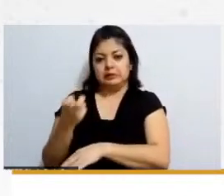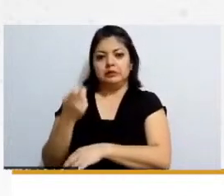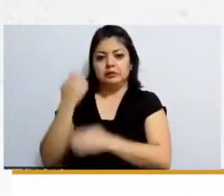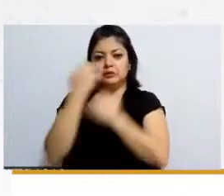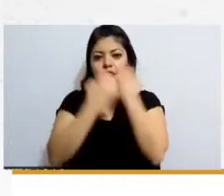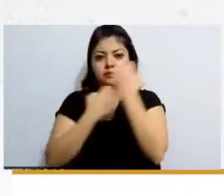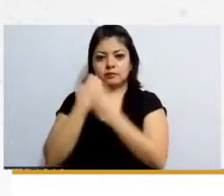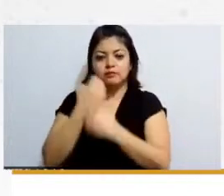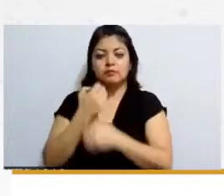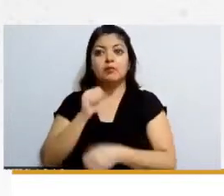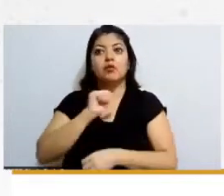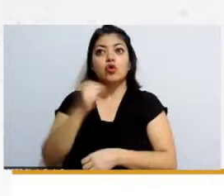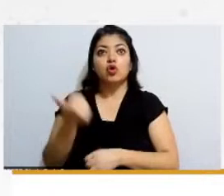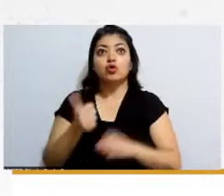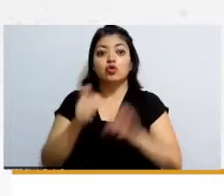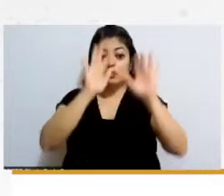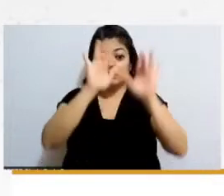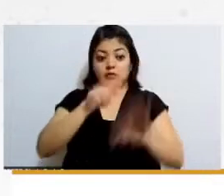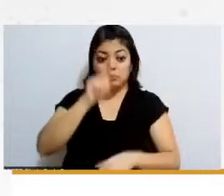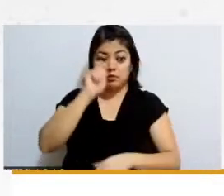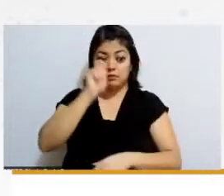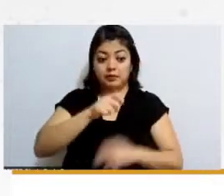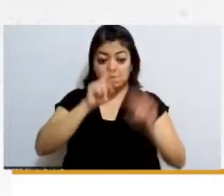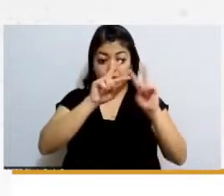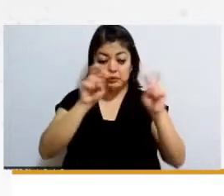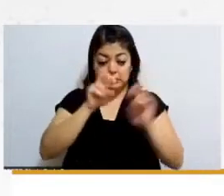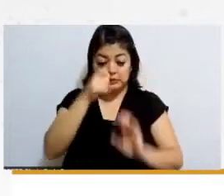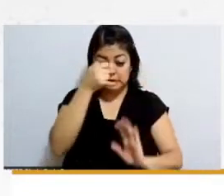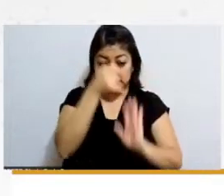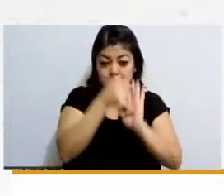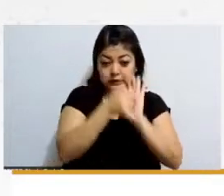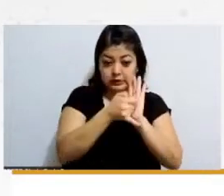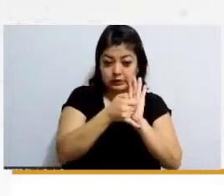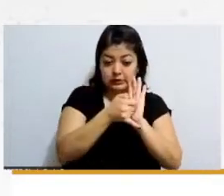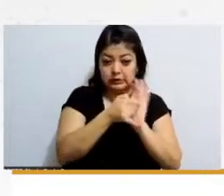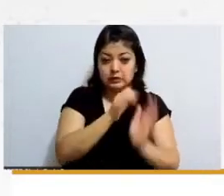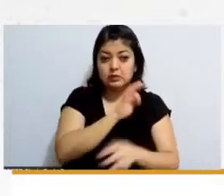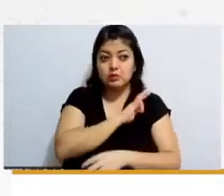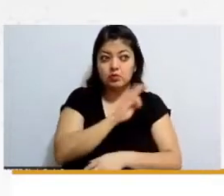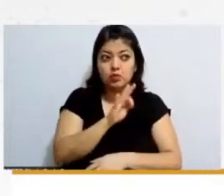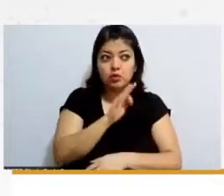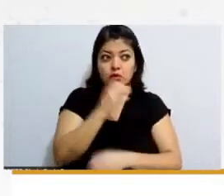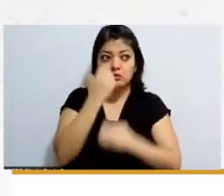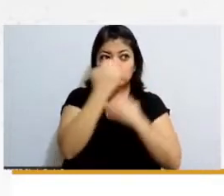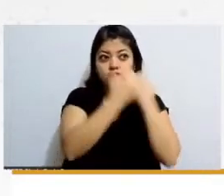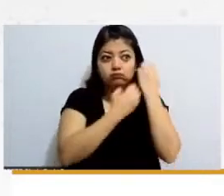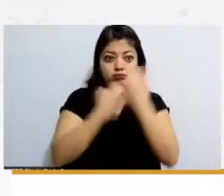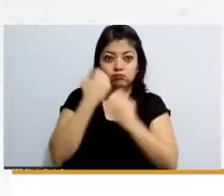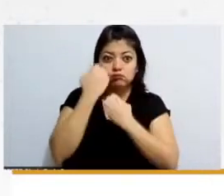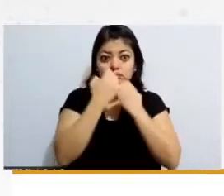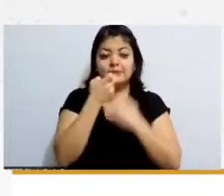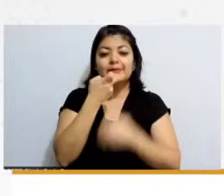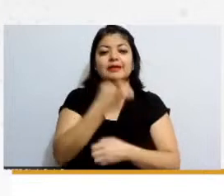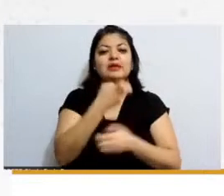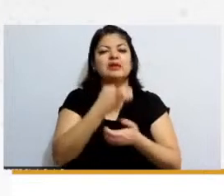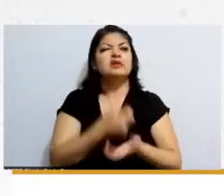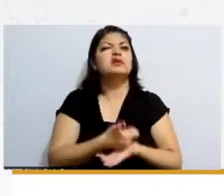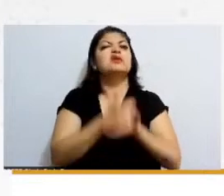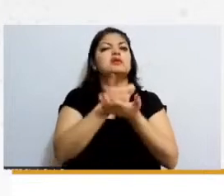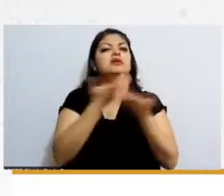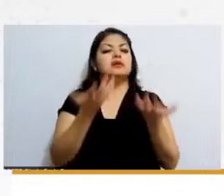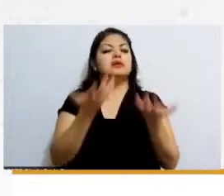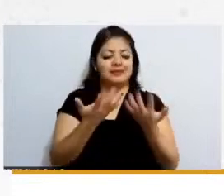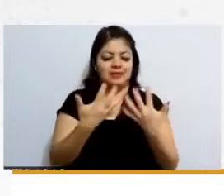una sentencia creo que también ayuda mucho para poder ir comprendiendo ya que